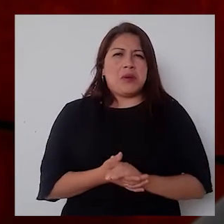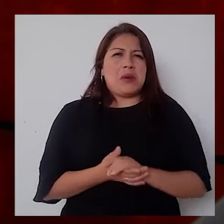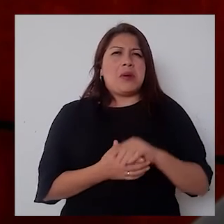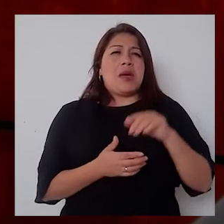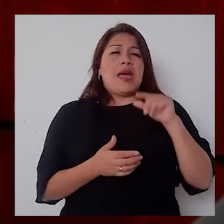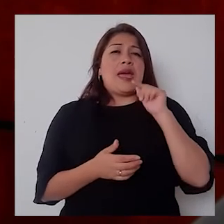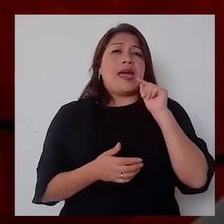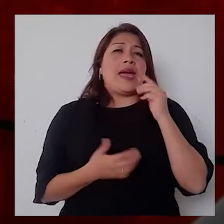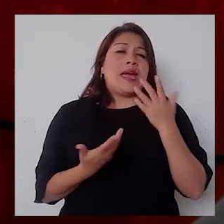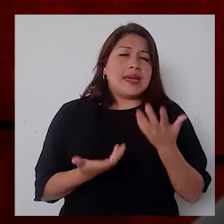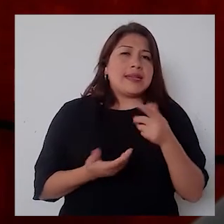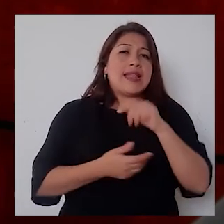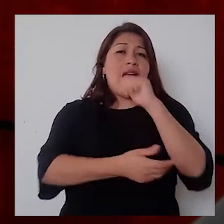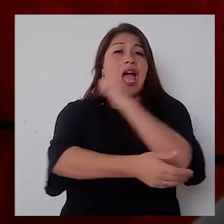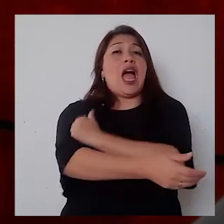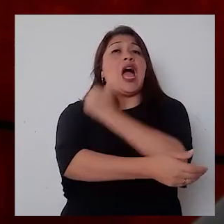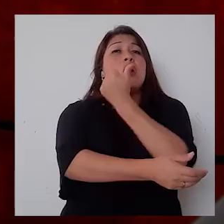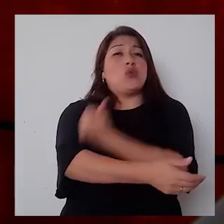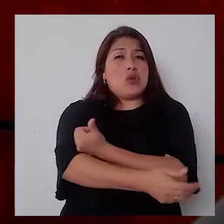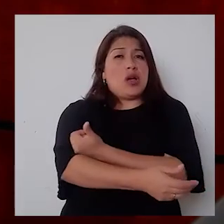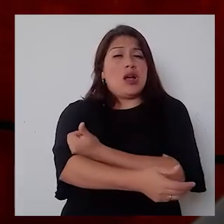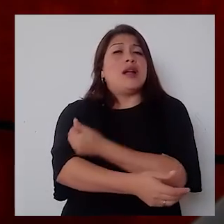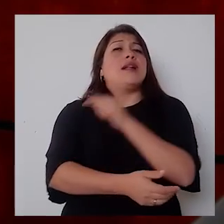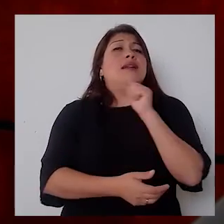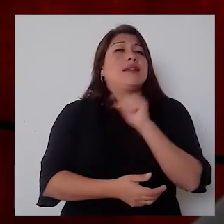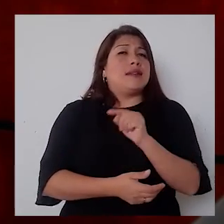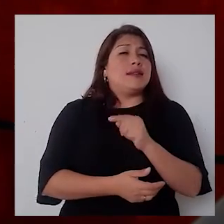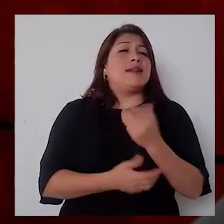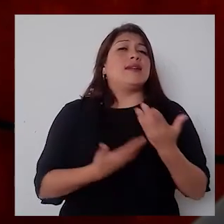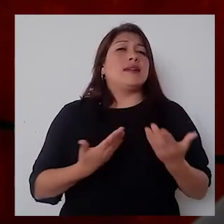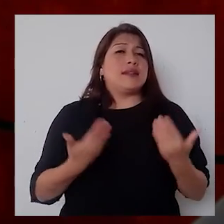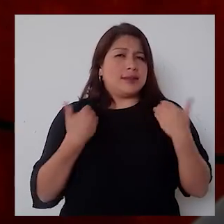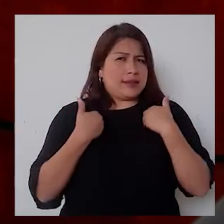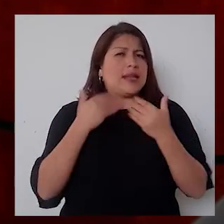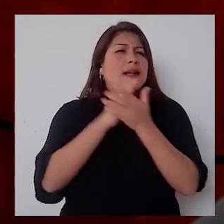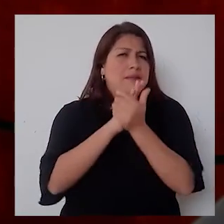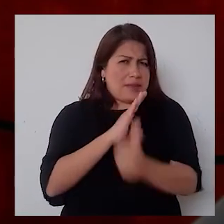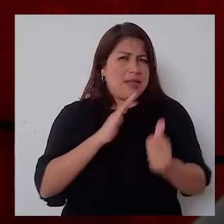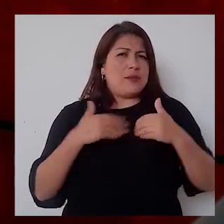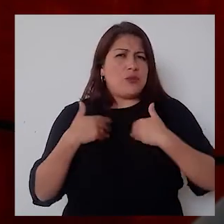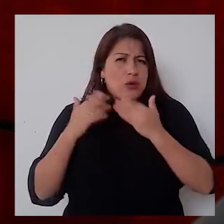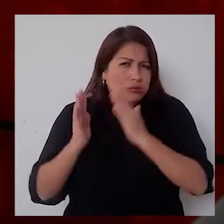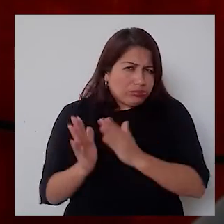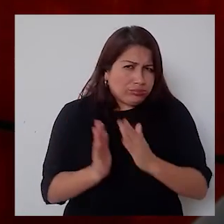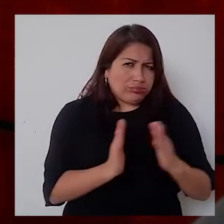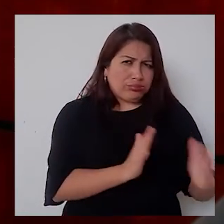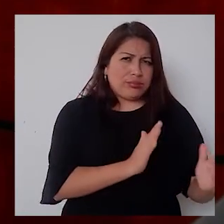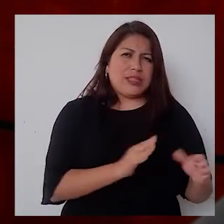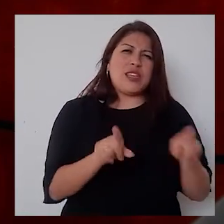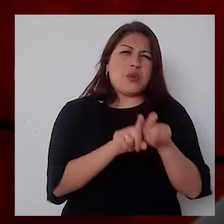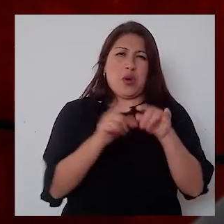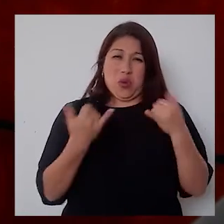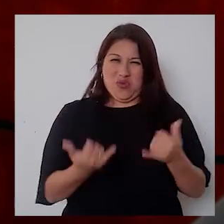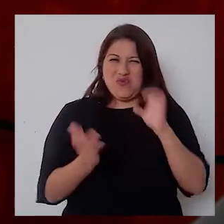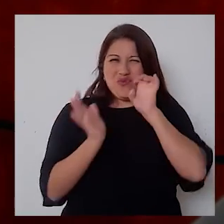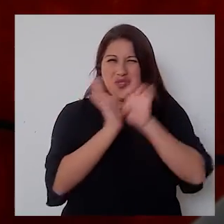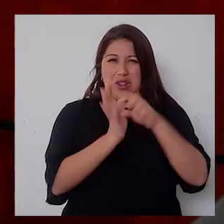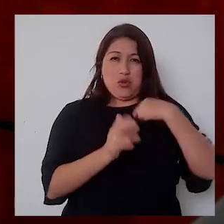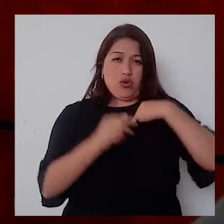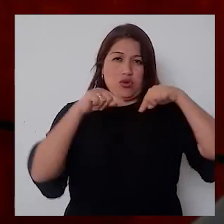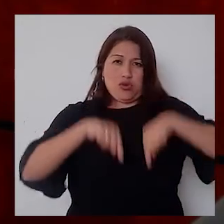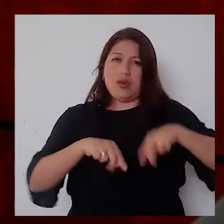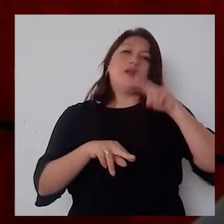de gestión. ¿Y qué cosa es gestión? Sentarme como estamos ambos ahorita, sentar a los empresarios, a los dueños de los